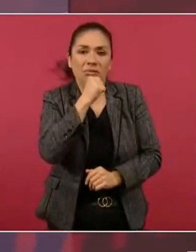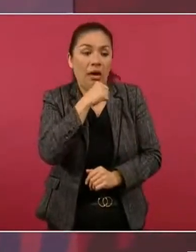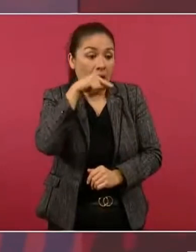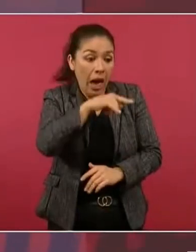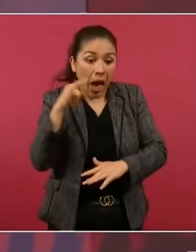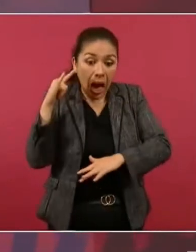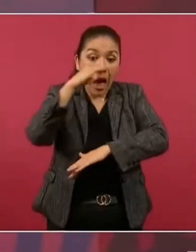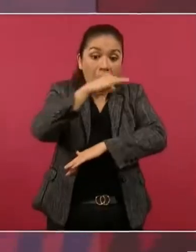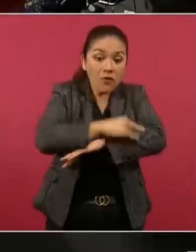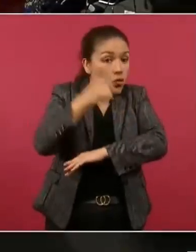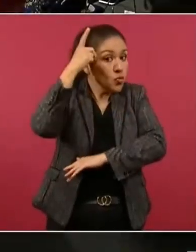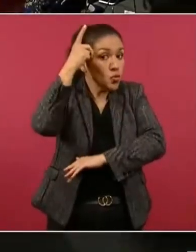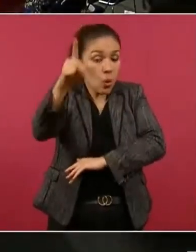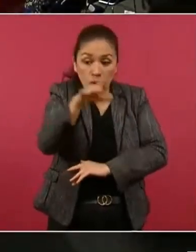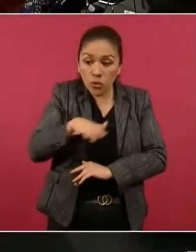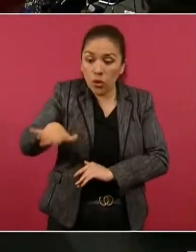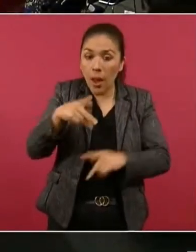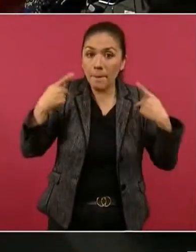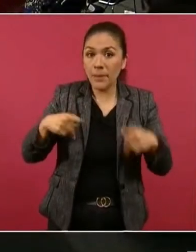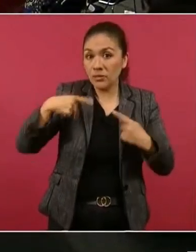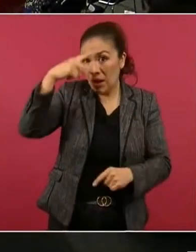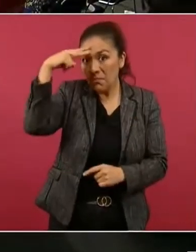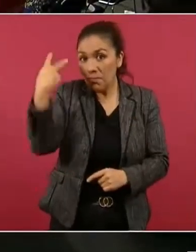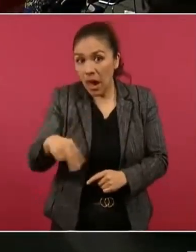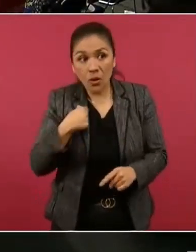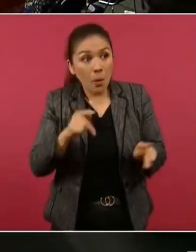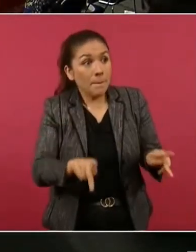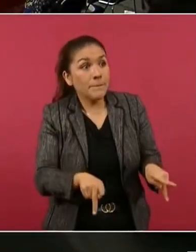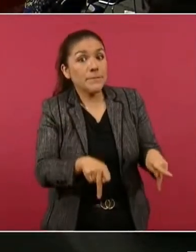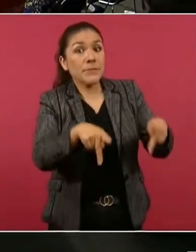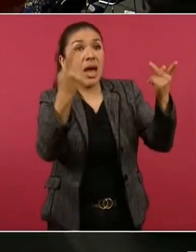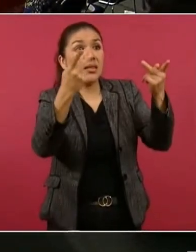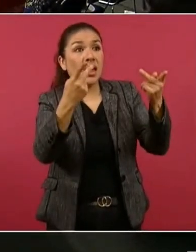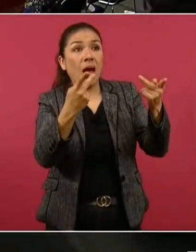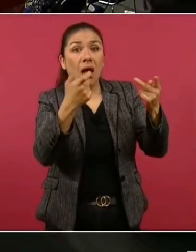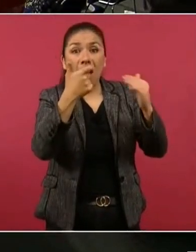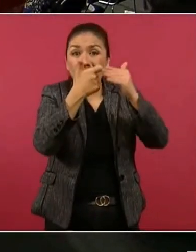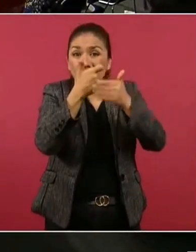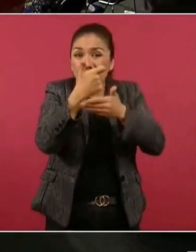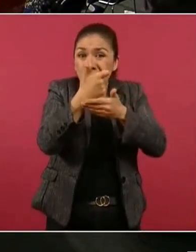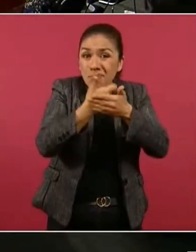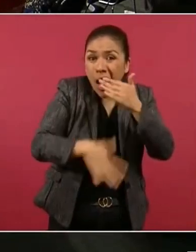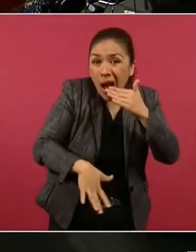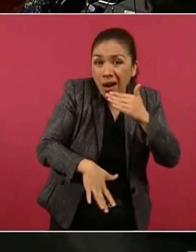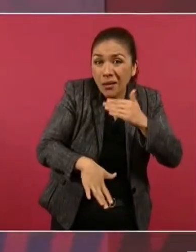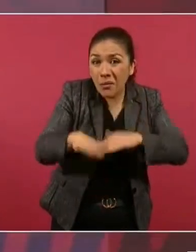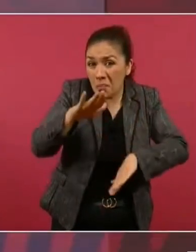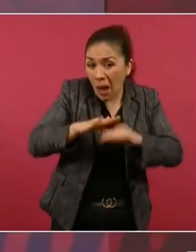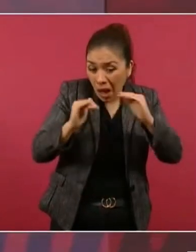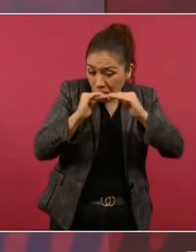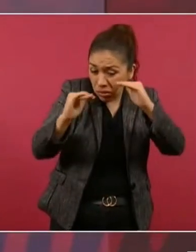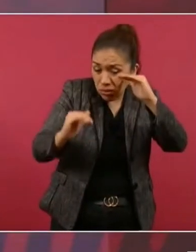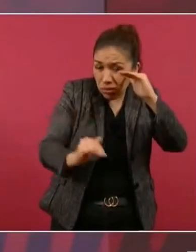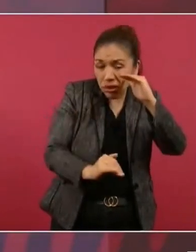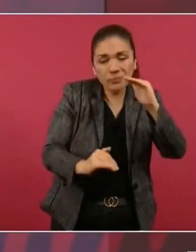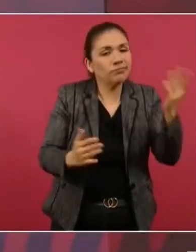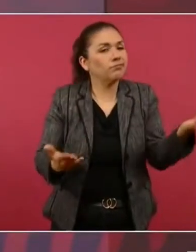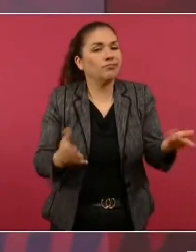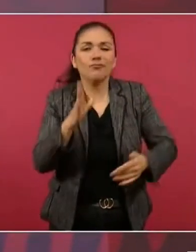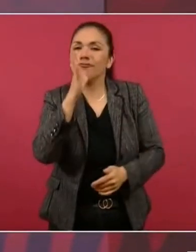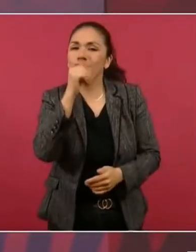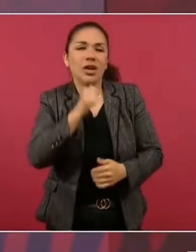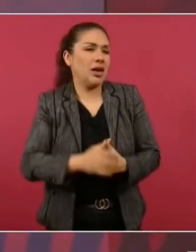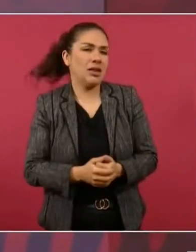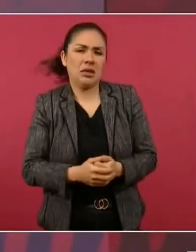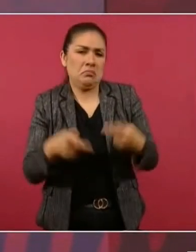a un precio menor a la avalúo. Ningún